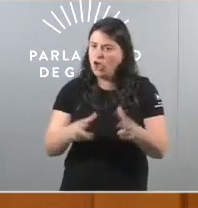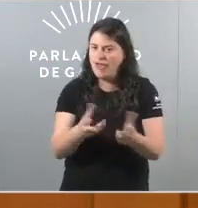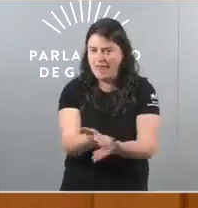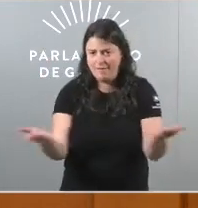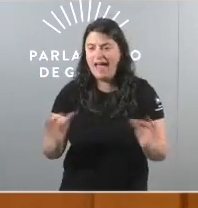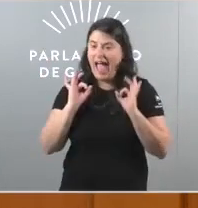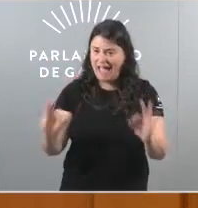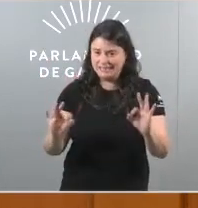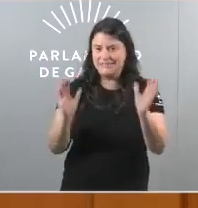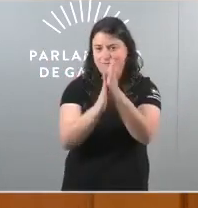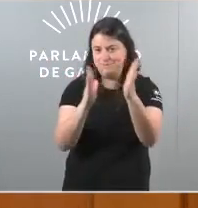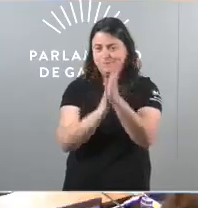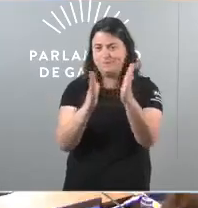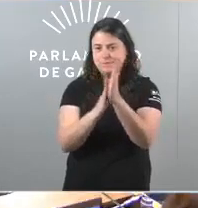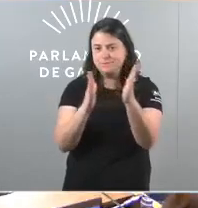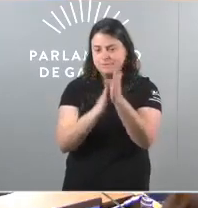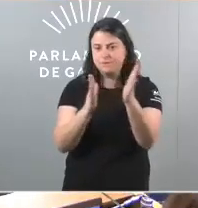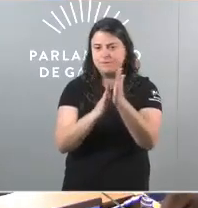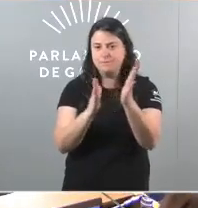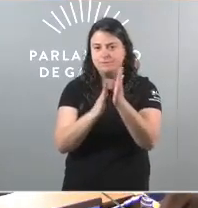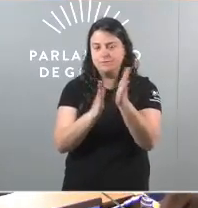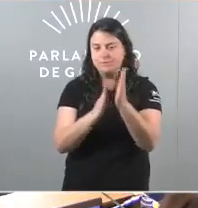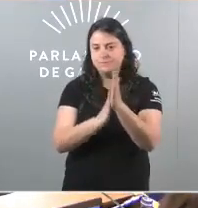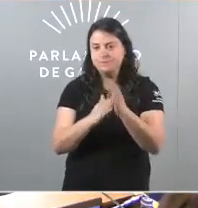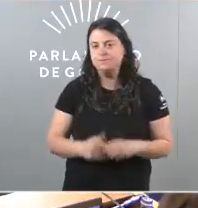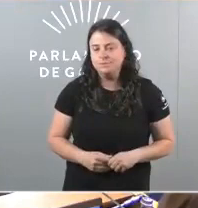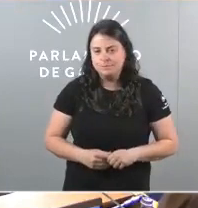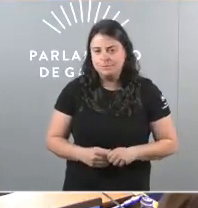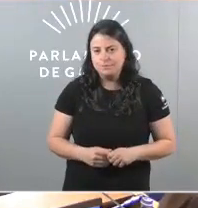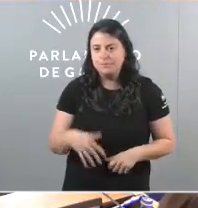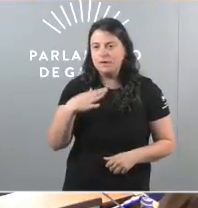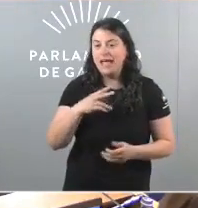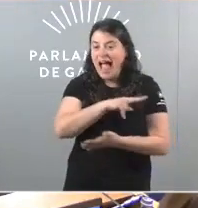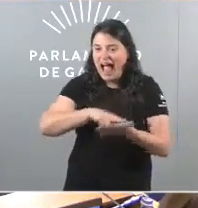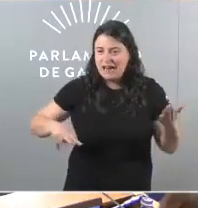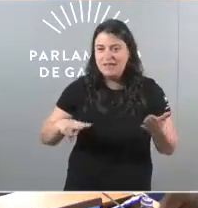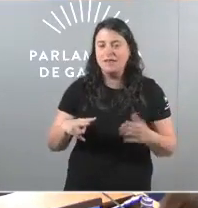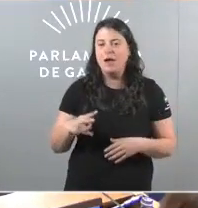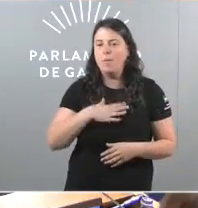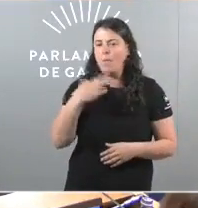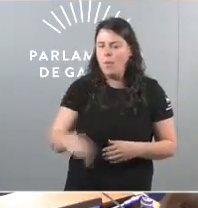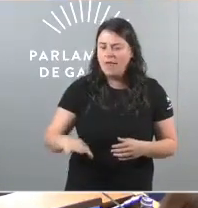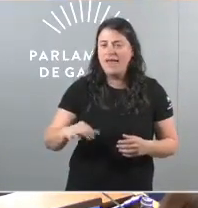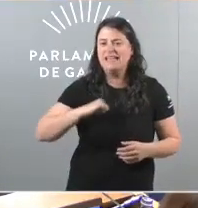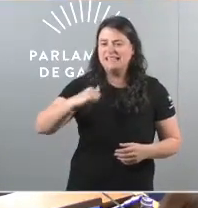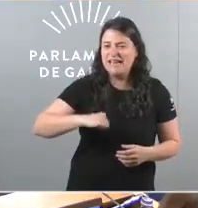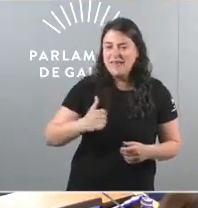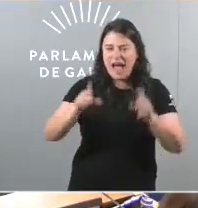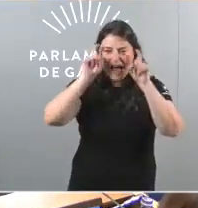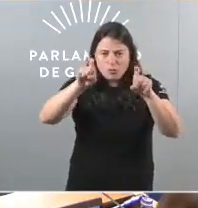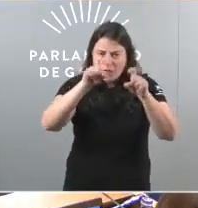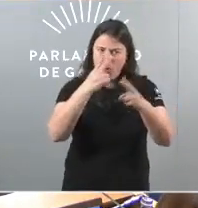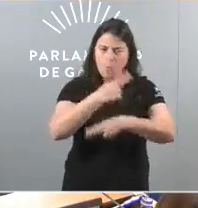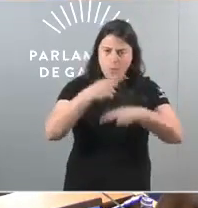que é posible unha Galiza cunha sanidade e unha educacións